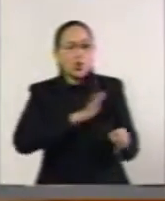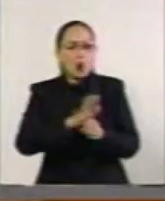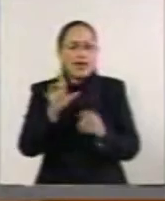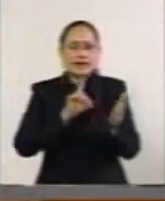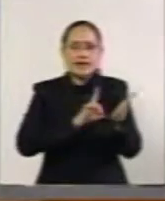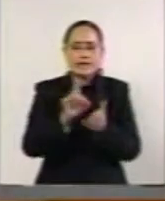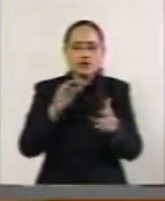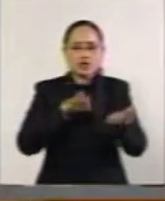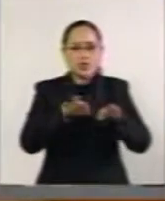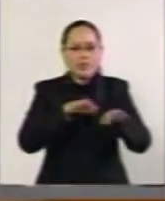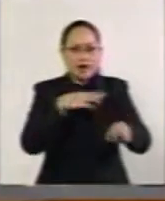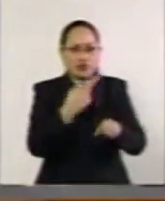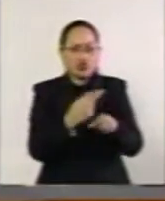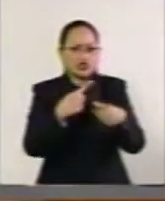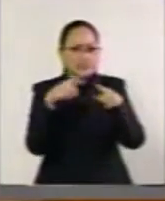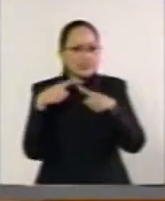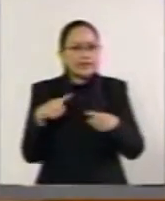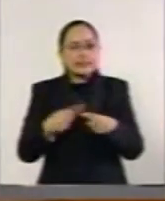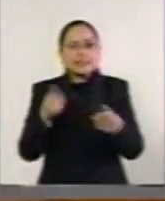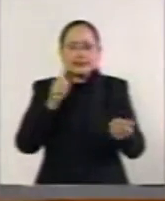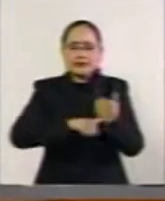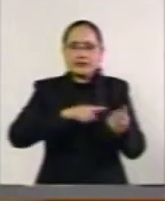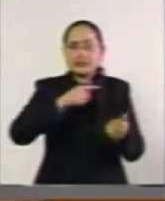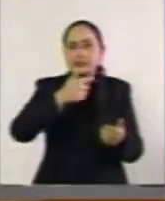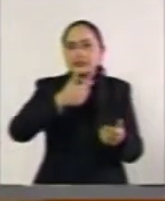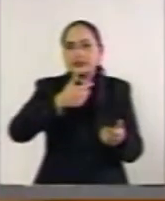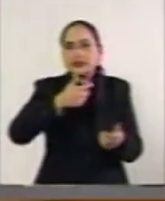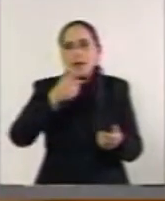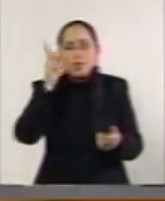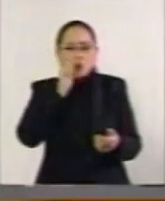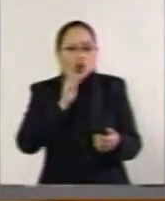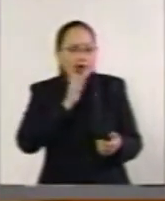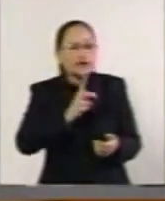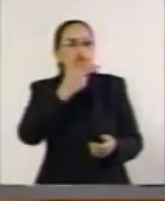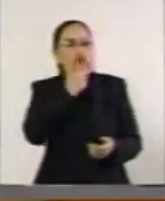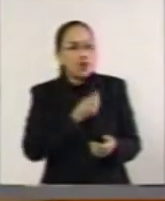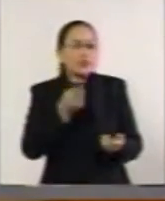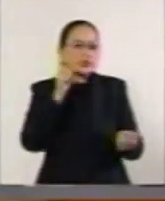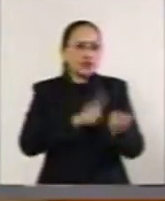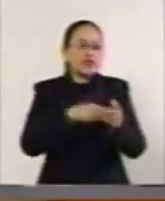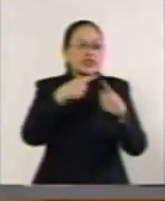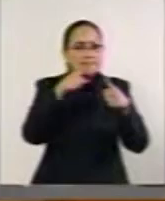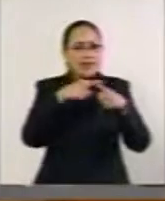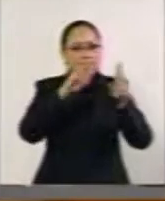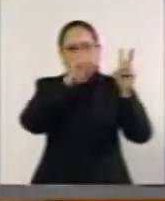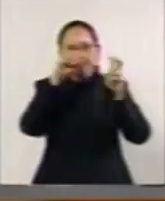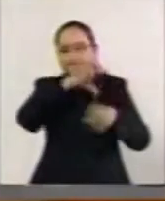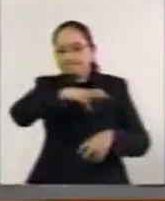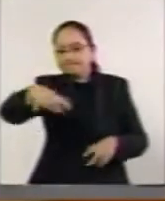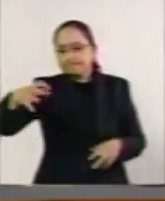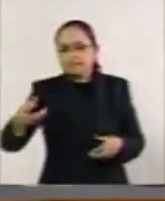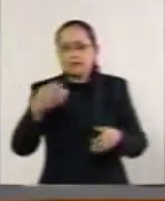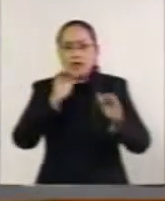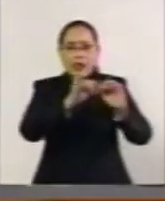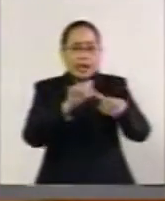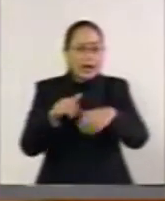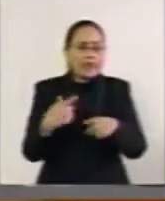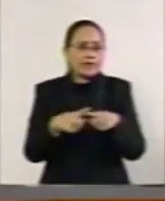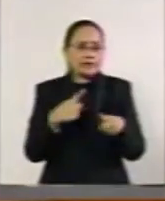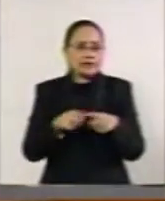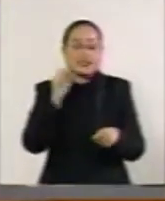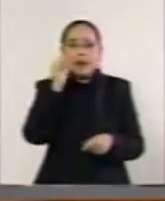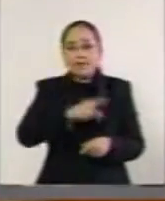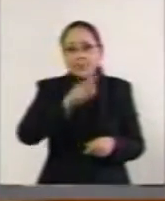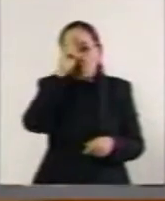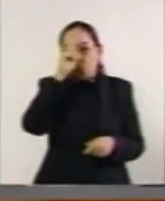laborales diversos de mujeres, de hombres en distintas temáticas y por supuesto también la prohibición de